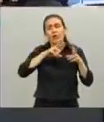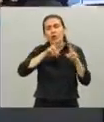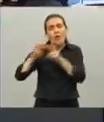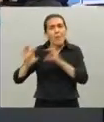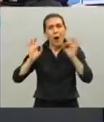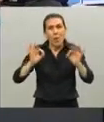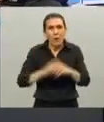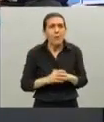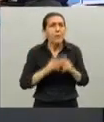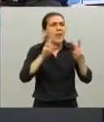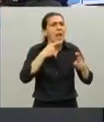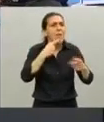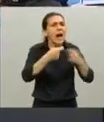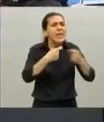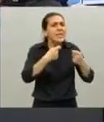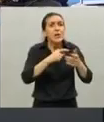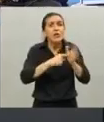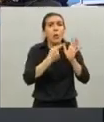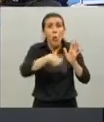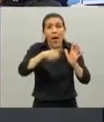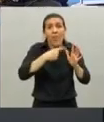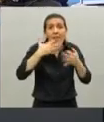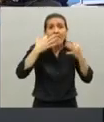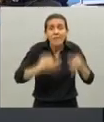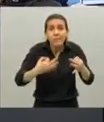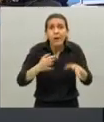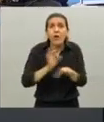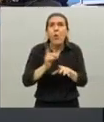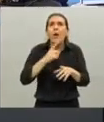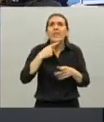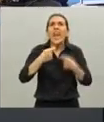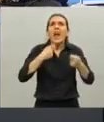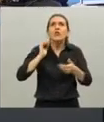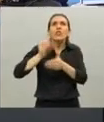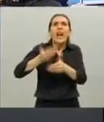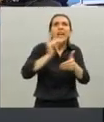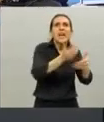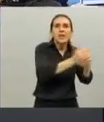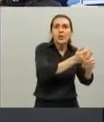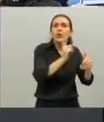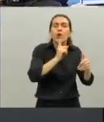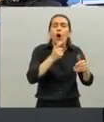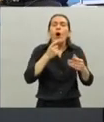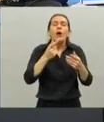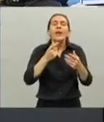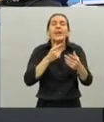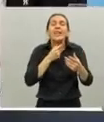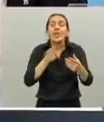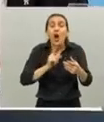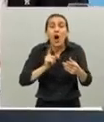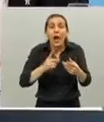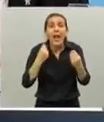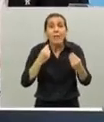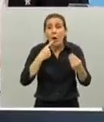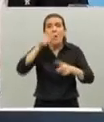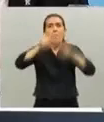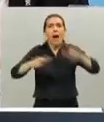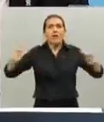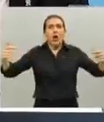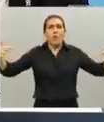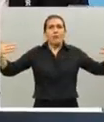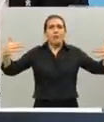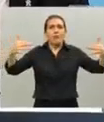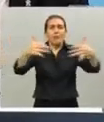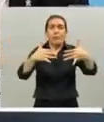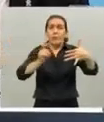en el caso de los comercios en la ciudad en realidad lo que buscamos no es restringir el comercio sino restringir la concentración de gente porque eso es lo que te genera riesgo de